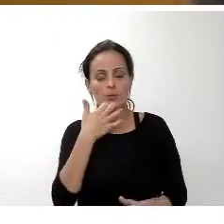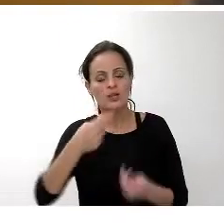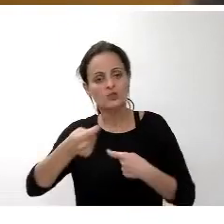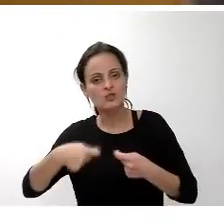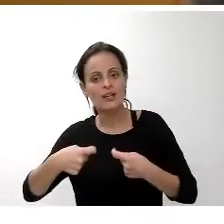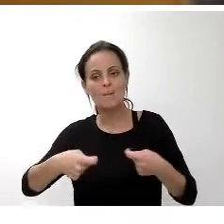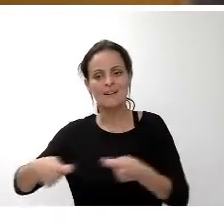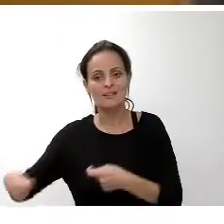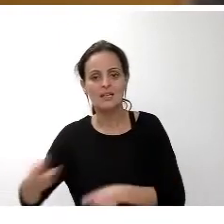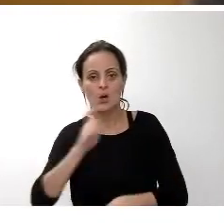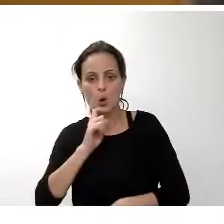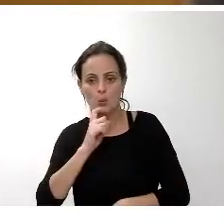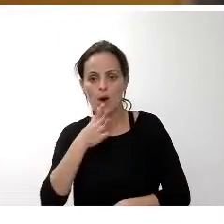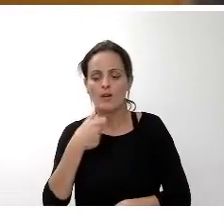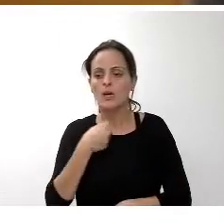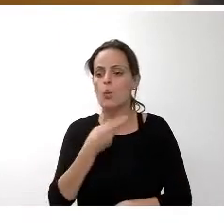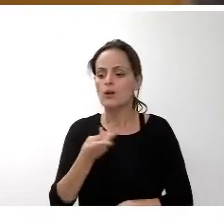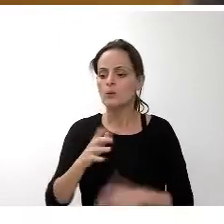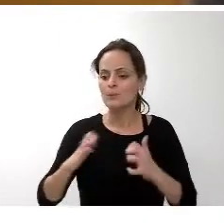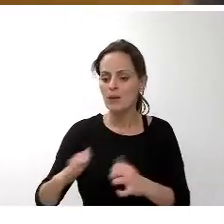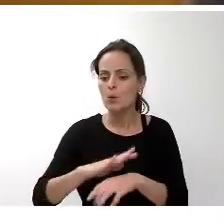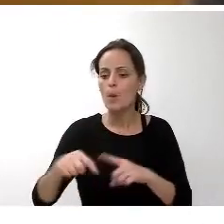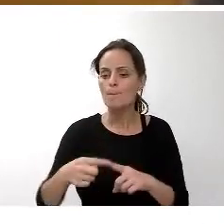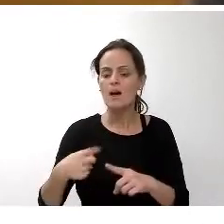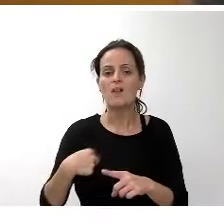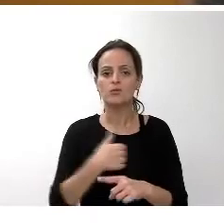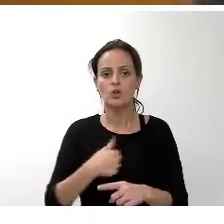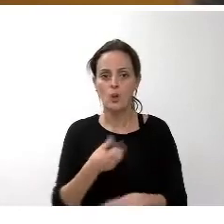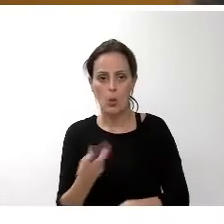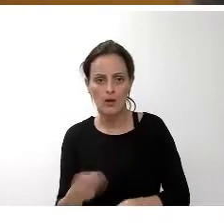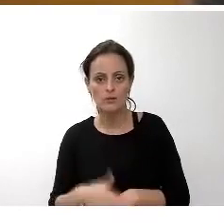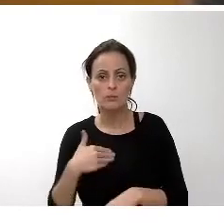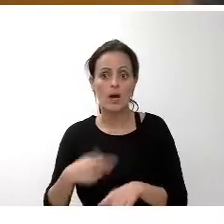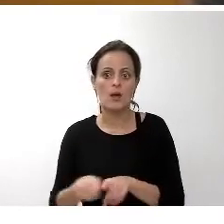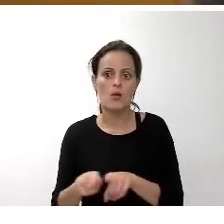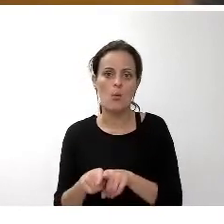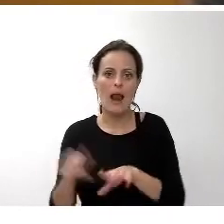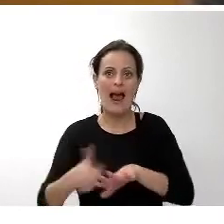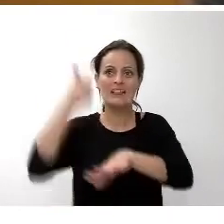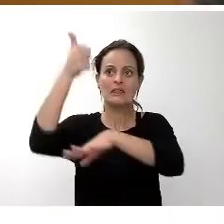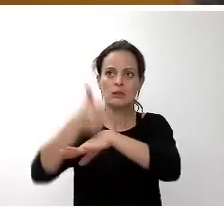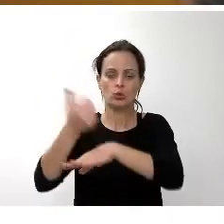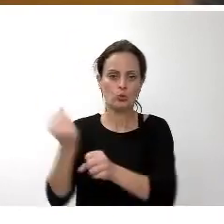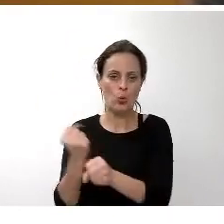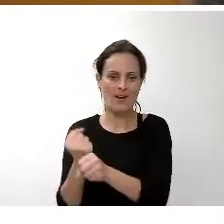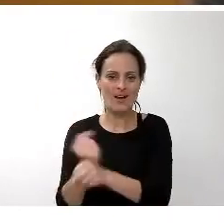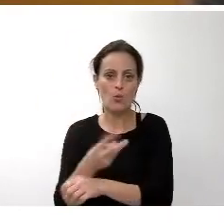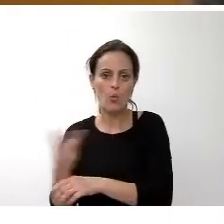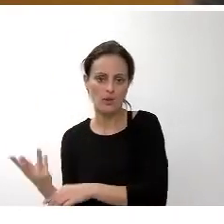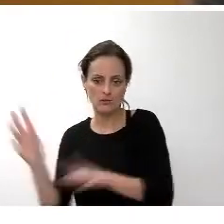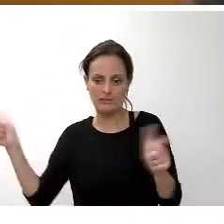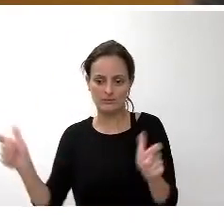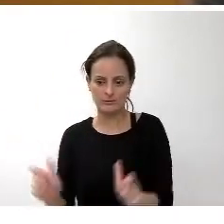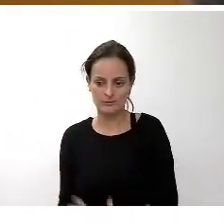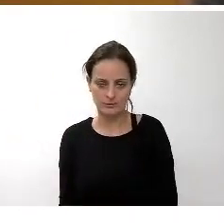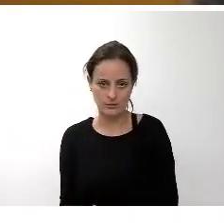en número de miembros altos cargos directivos retribuciones etcétera también por indicación de la